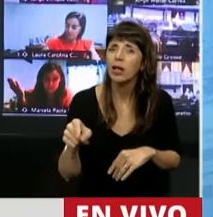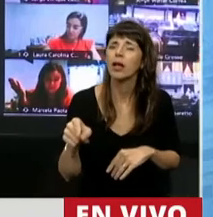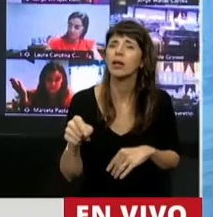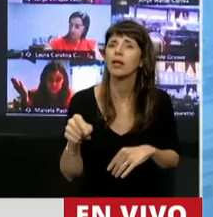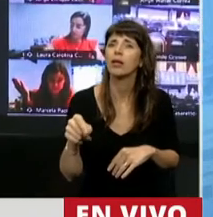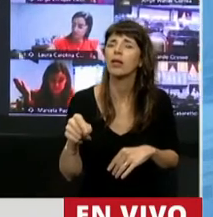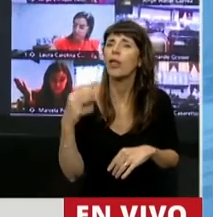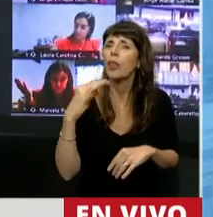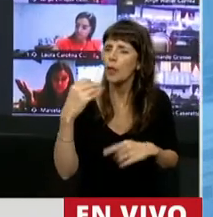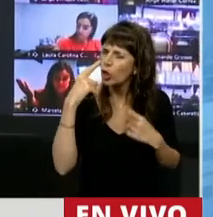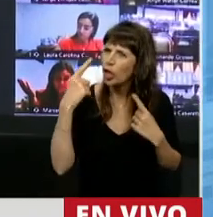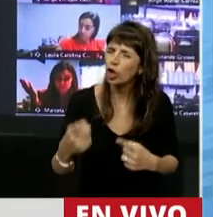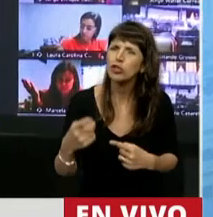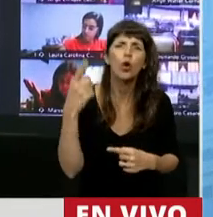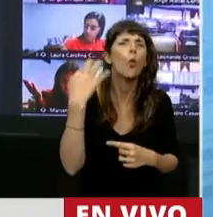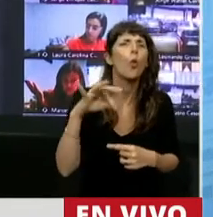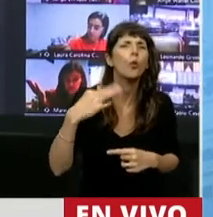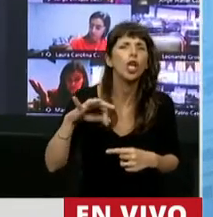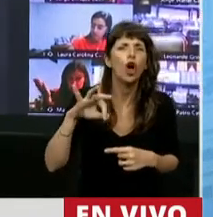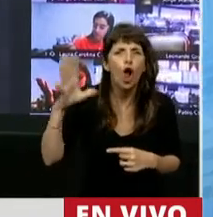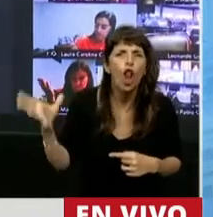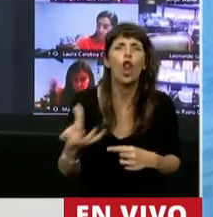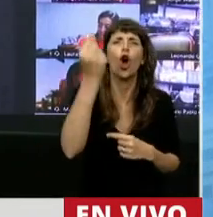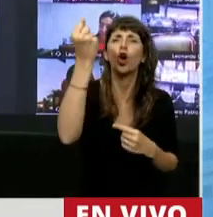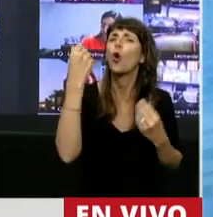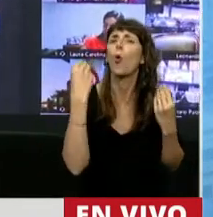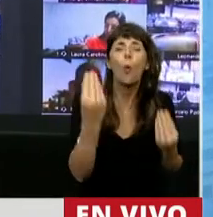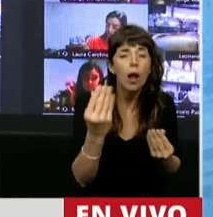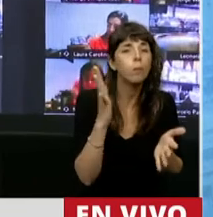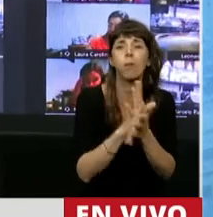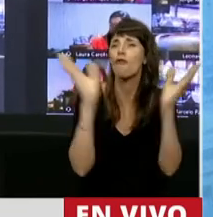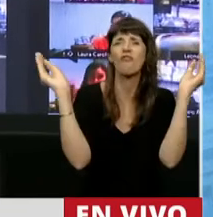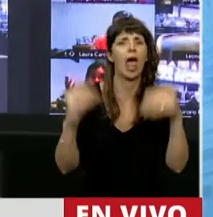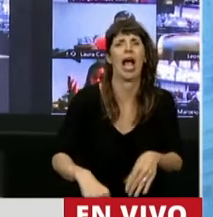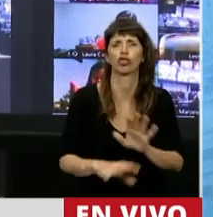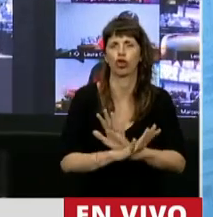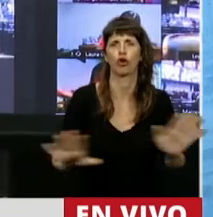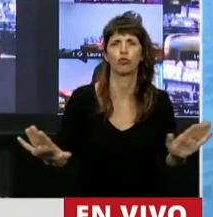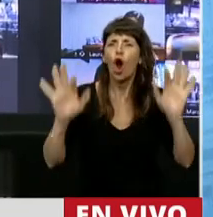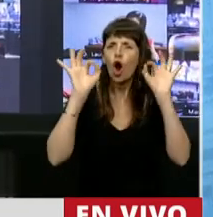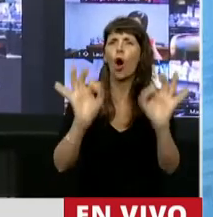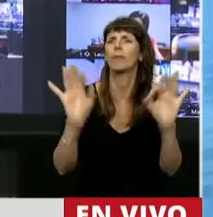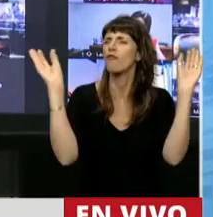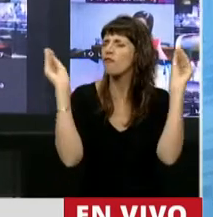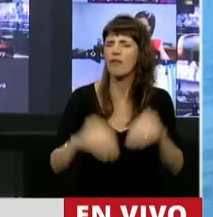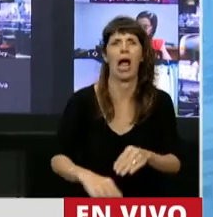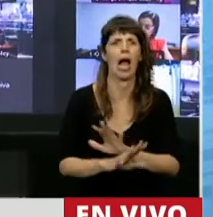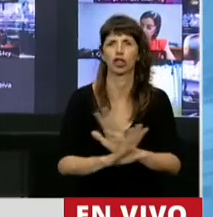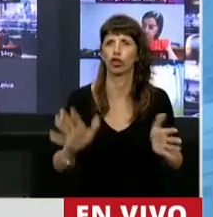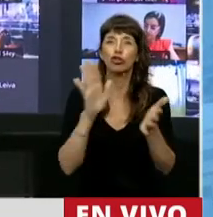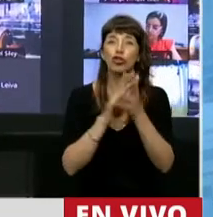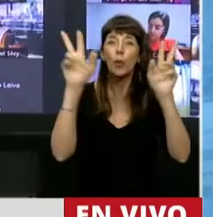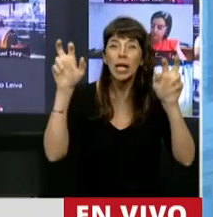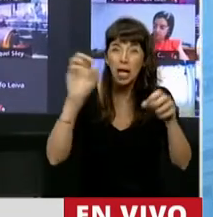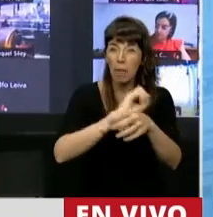logro que ha tenido ha sido el fracaso, un total fracaso en el manejo de la pandemia.